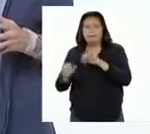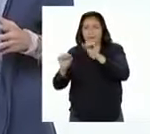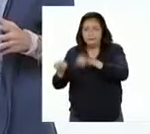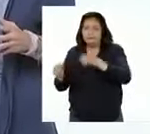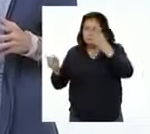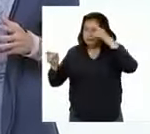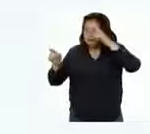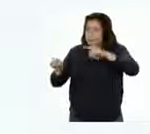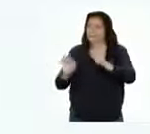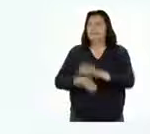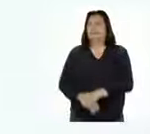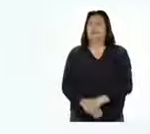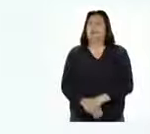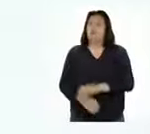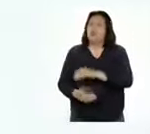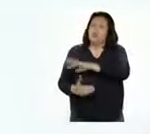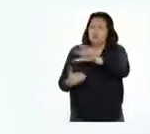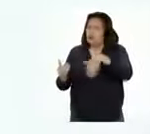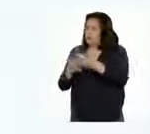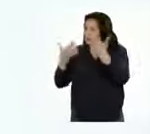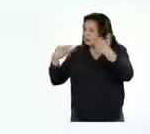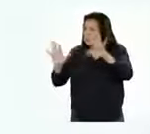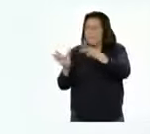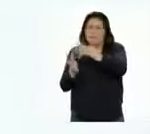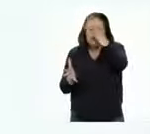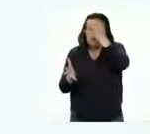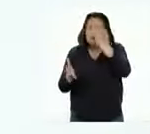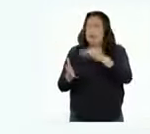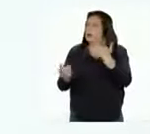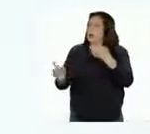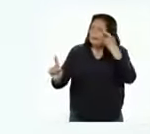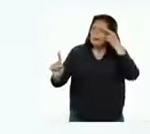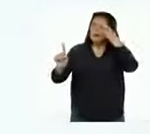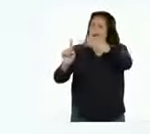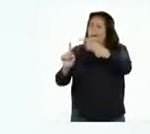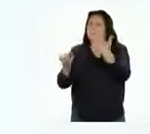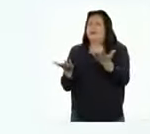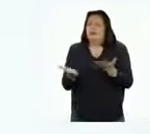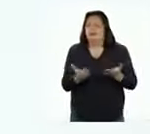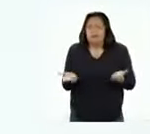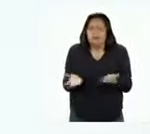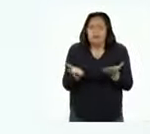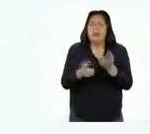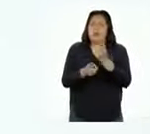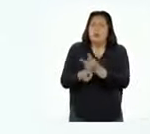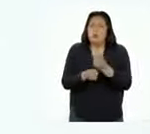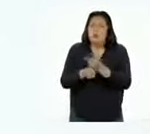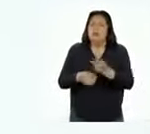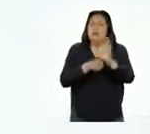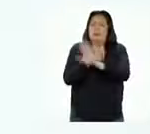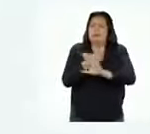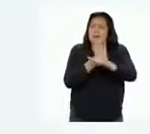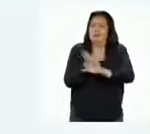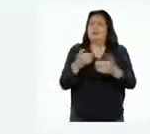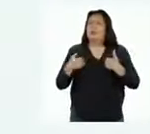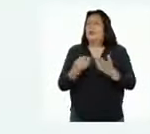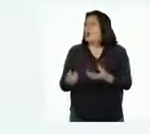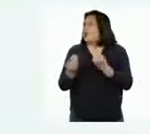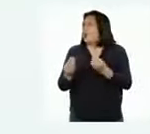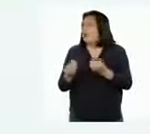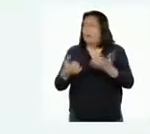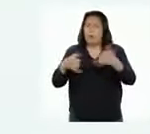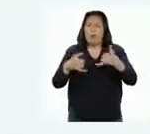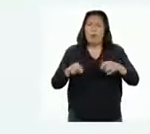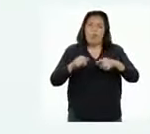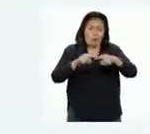a consensos. Con todo lo aprendido, nuestro reto ahora es promover el cuidado y la protección de los animales a través de un juego